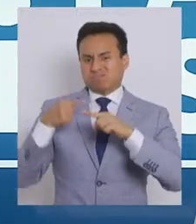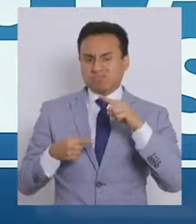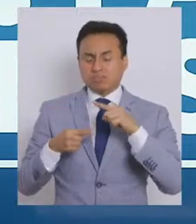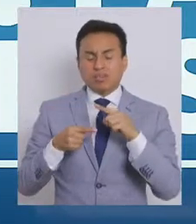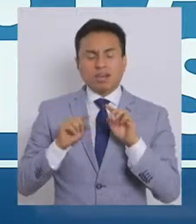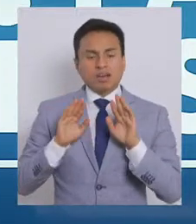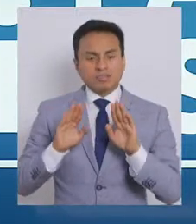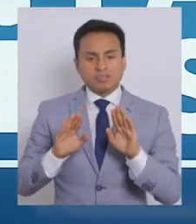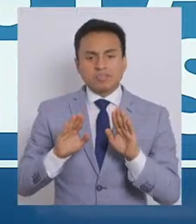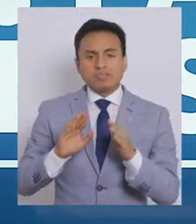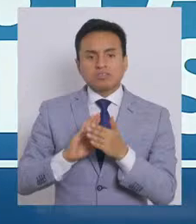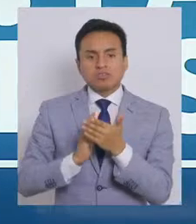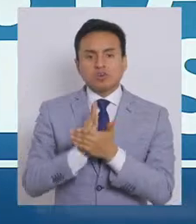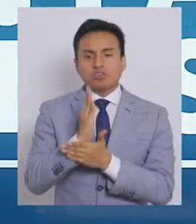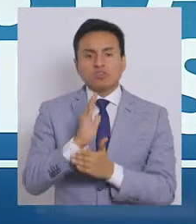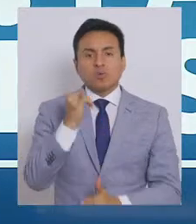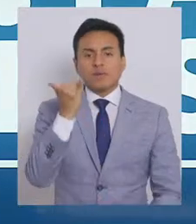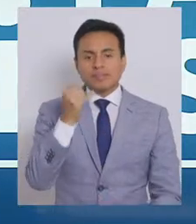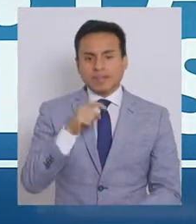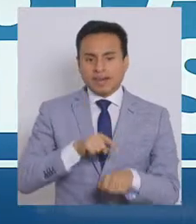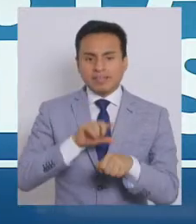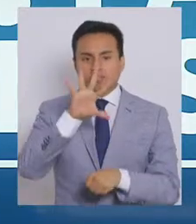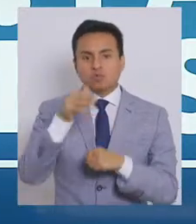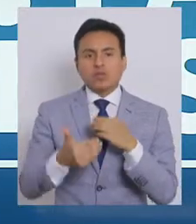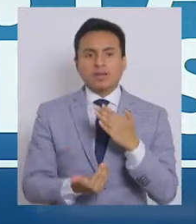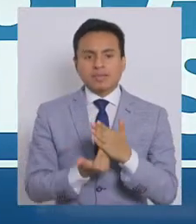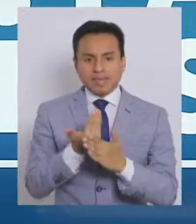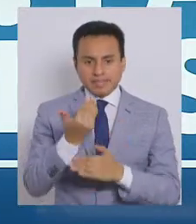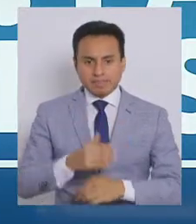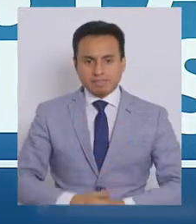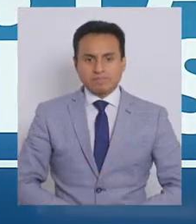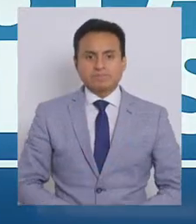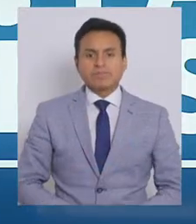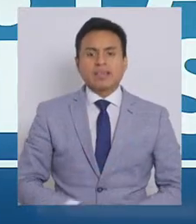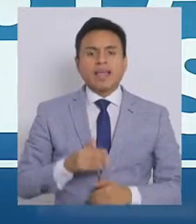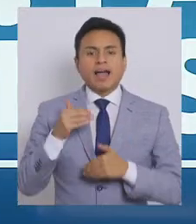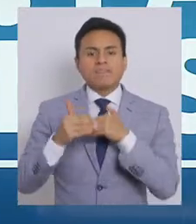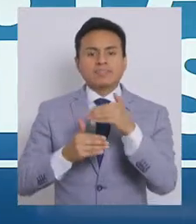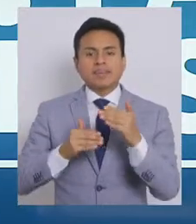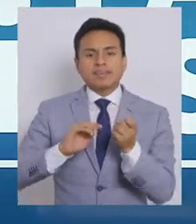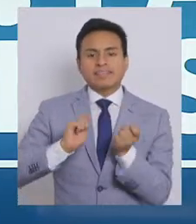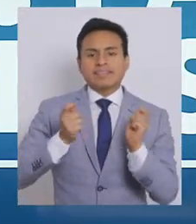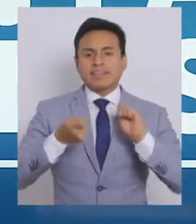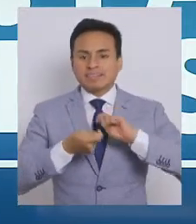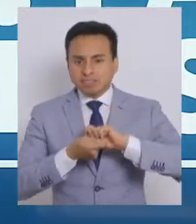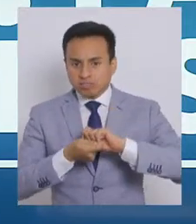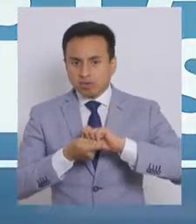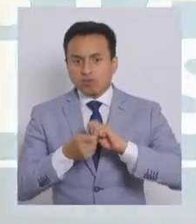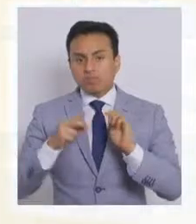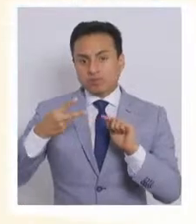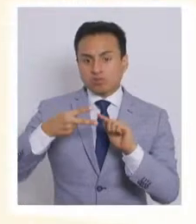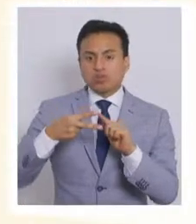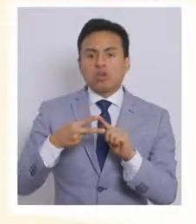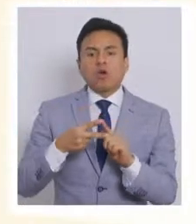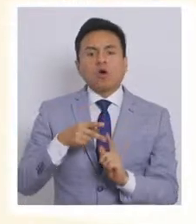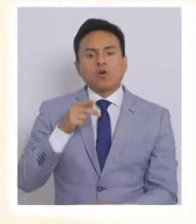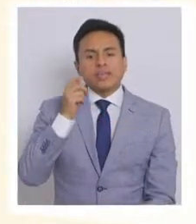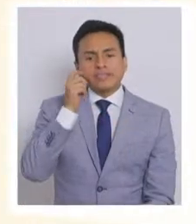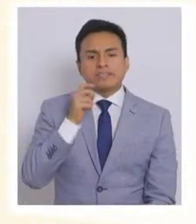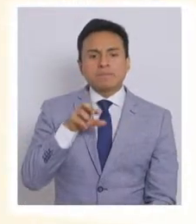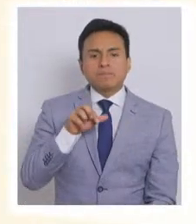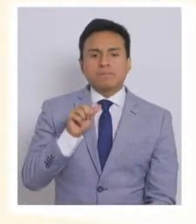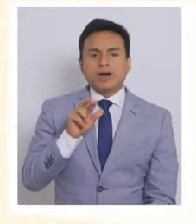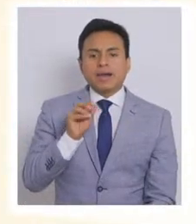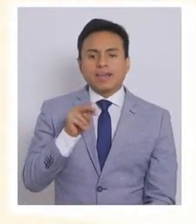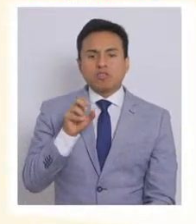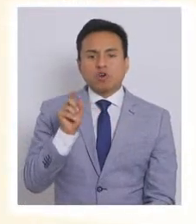ocurren todos a partir del día jueves a las 5 de la mañana. Avanzan a transición en la región de O'Higgins, Paredones